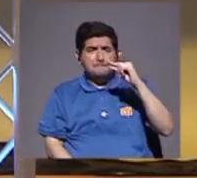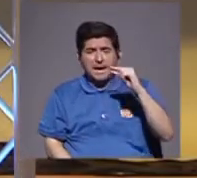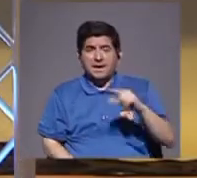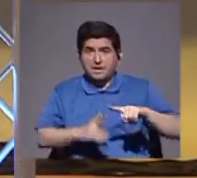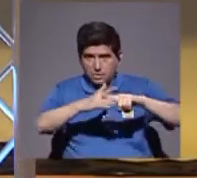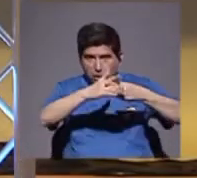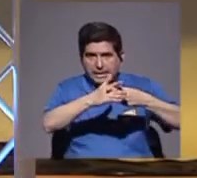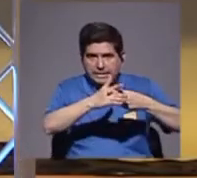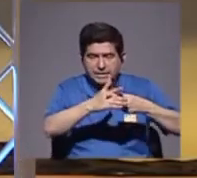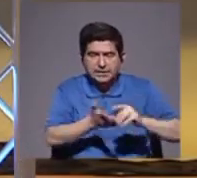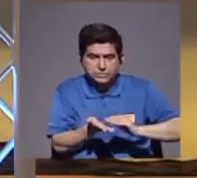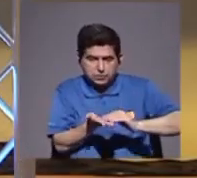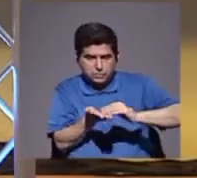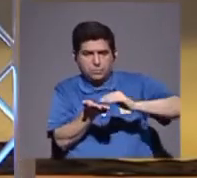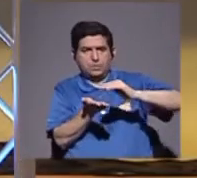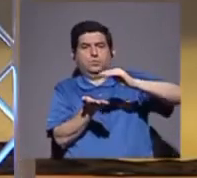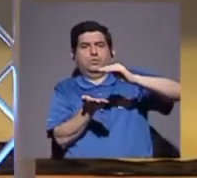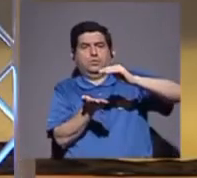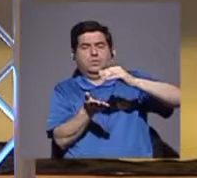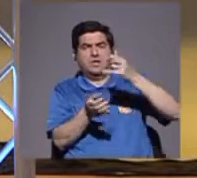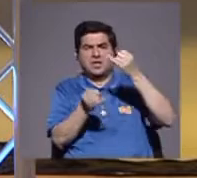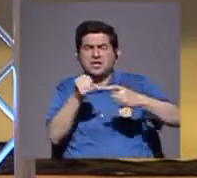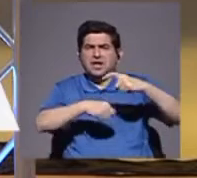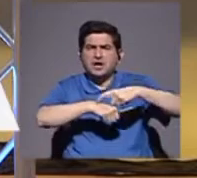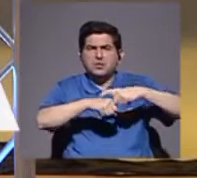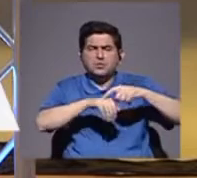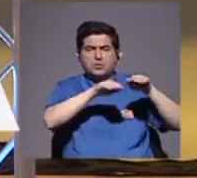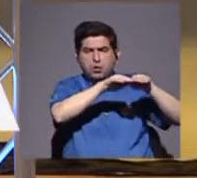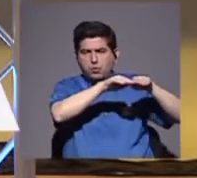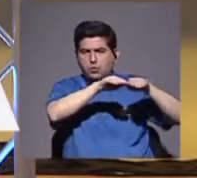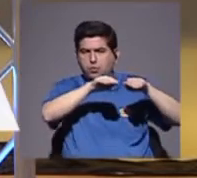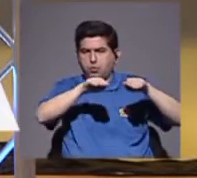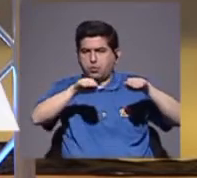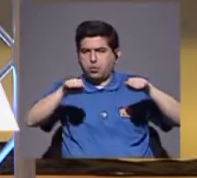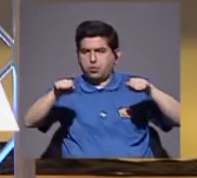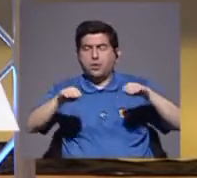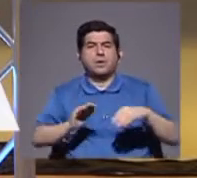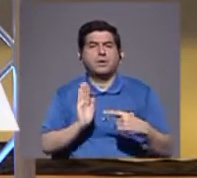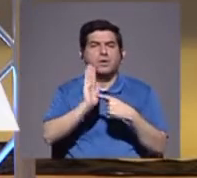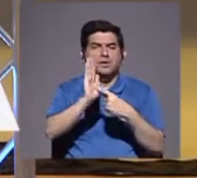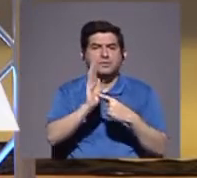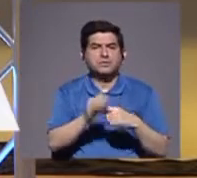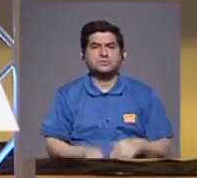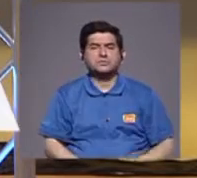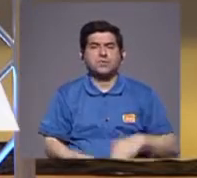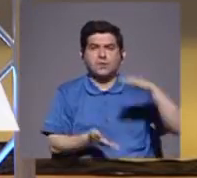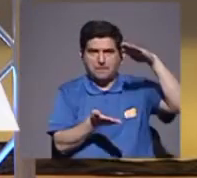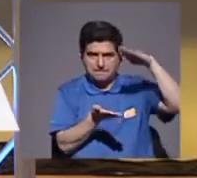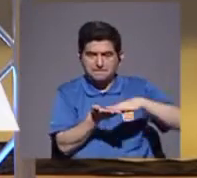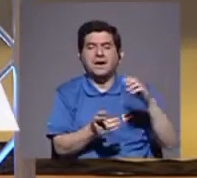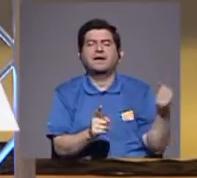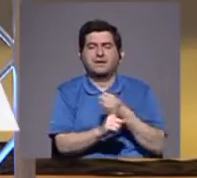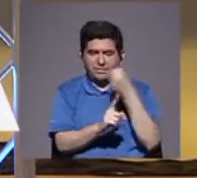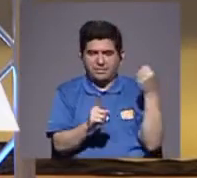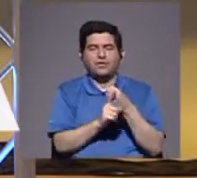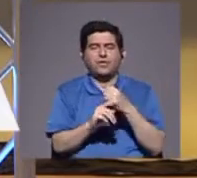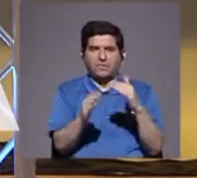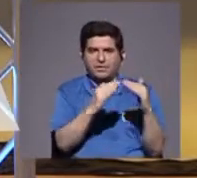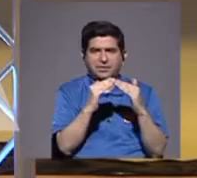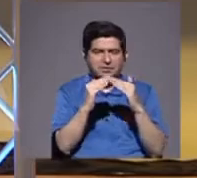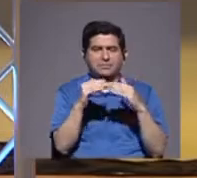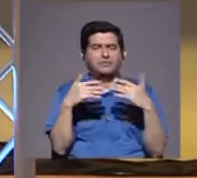al puro principio, aumento, y últimamente, está estabilizado, lo que sí se demostró, es que bajó, la violencia en los barcos,